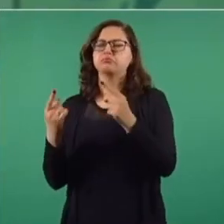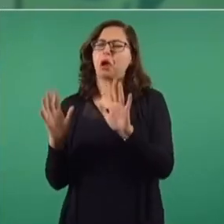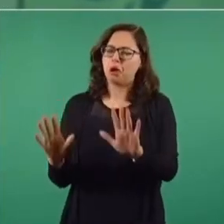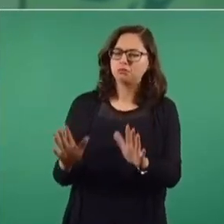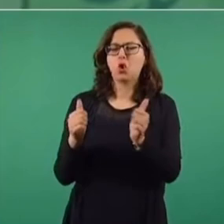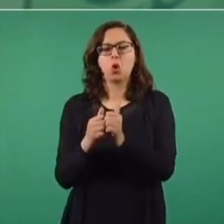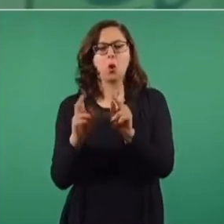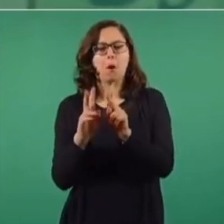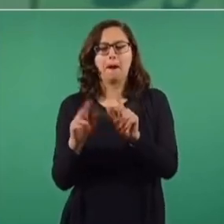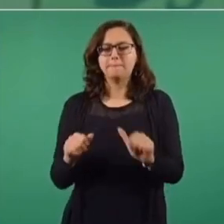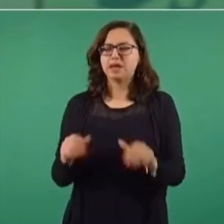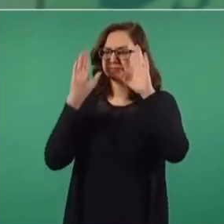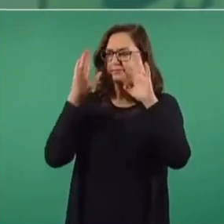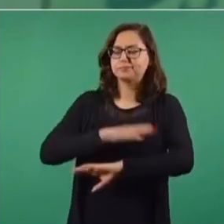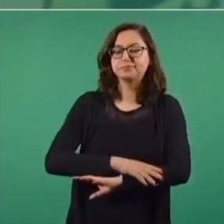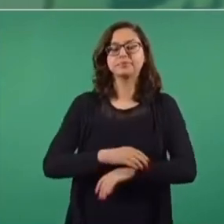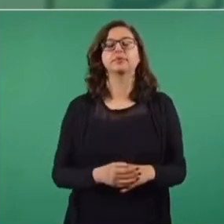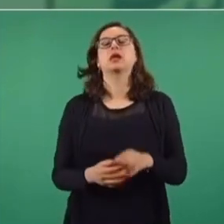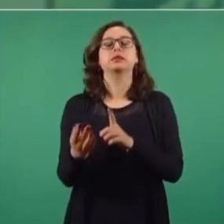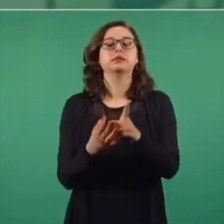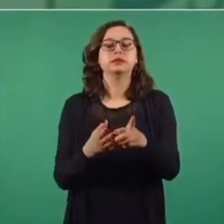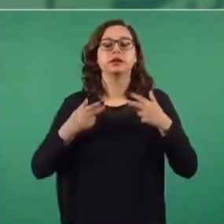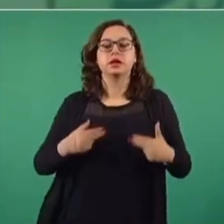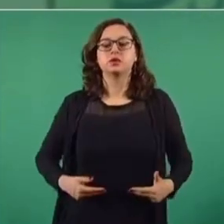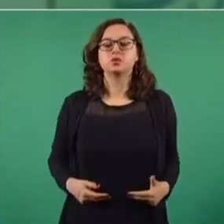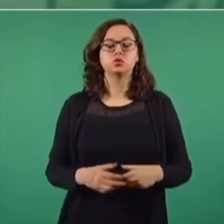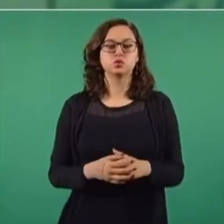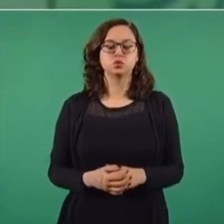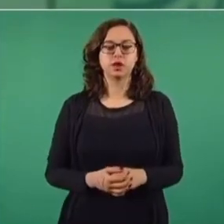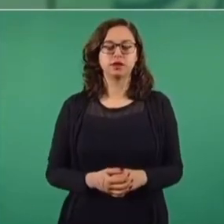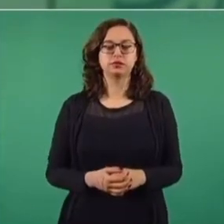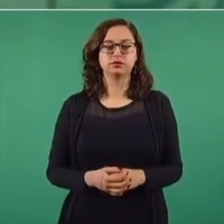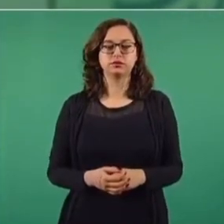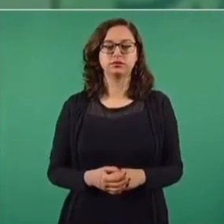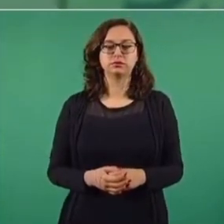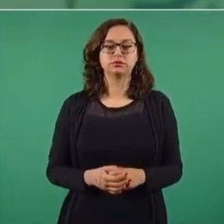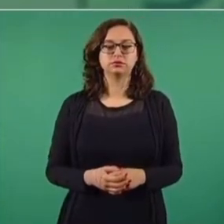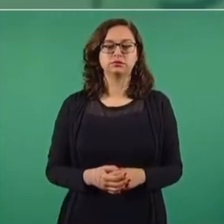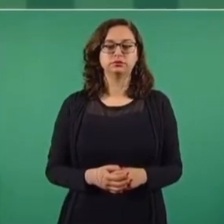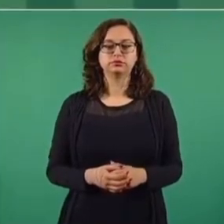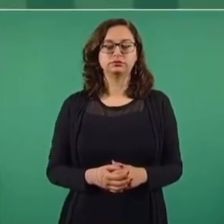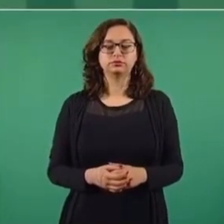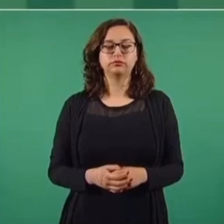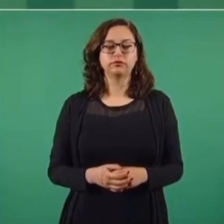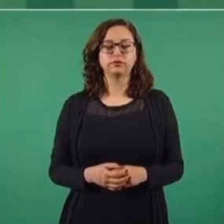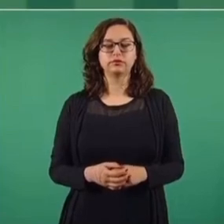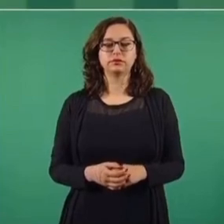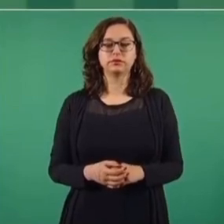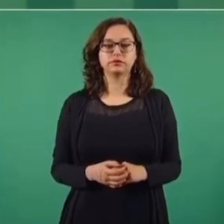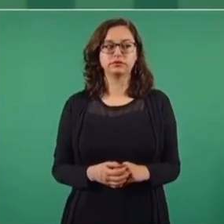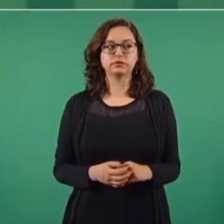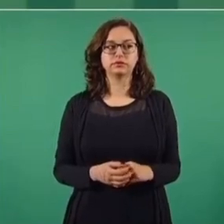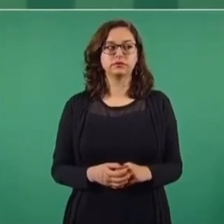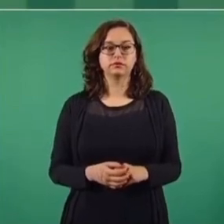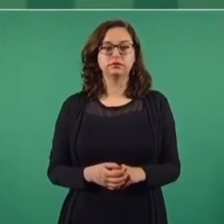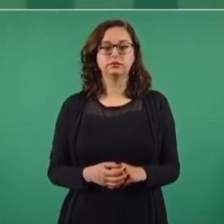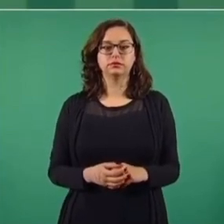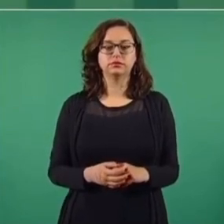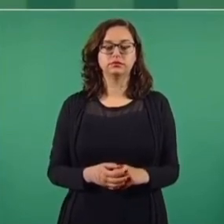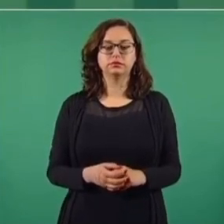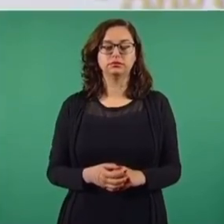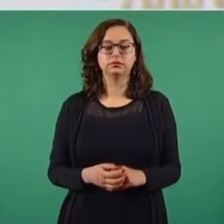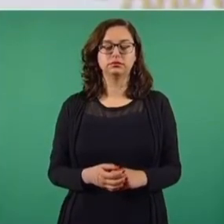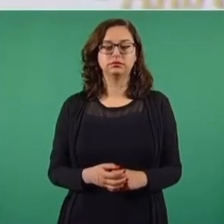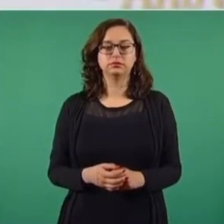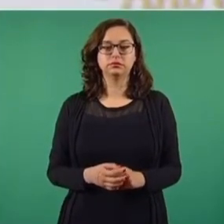los derechos humanos, el no a los usos